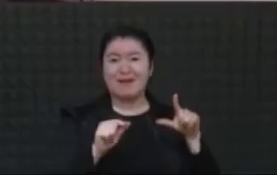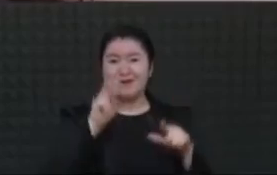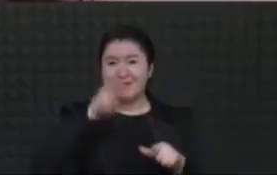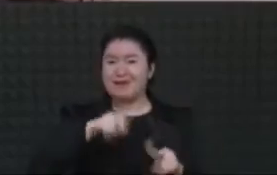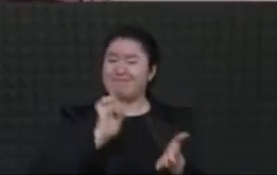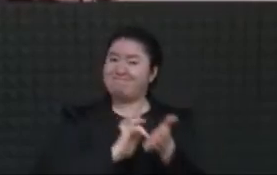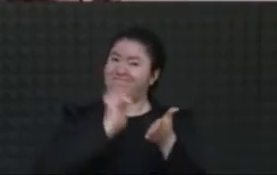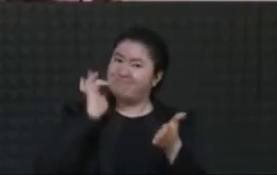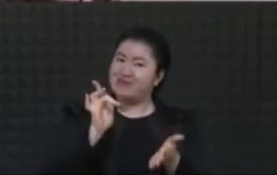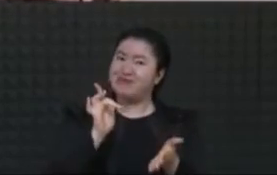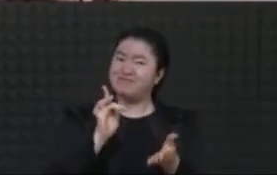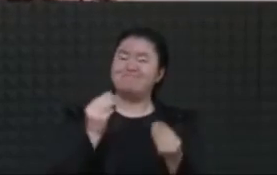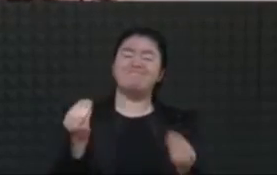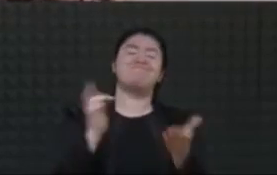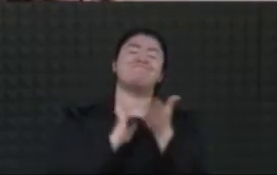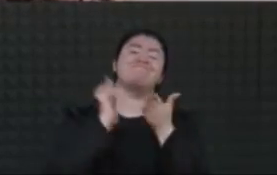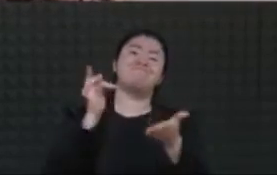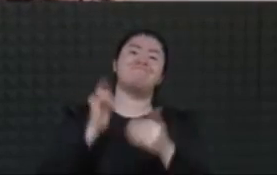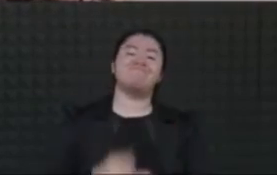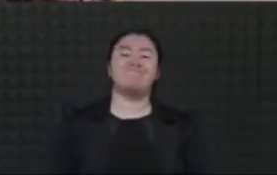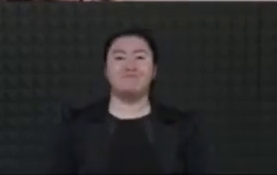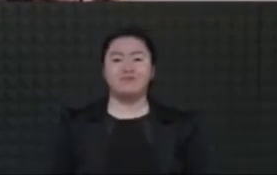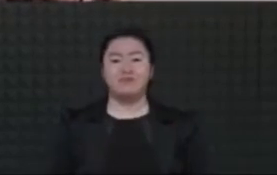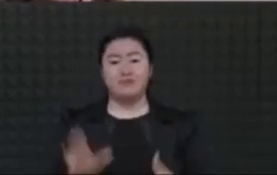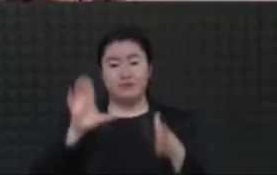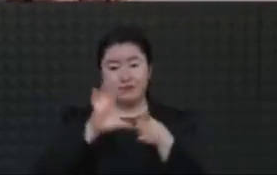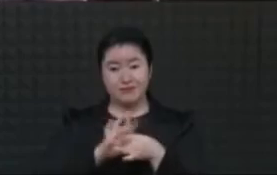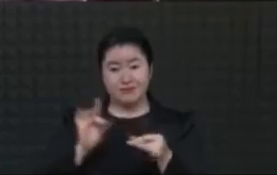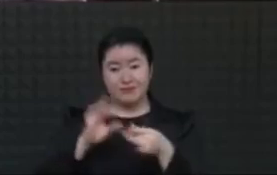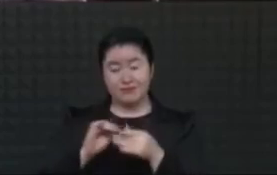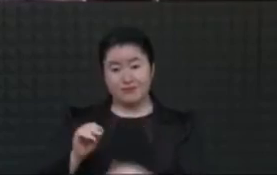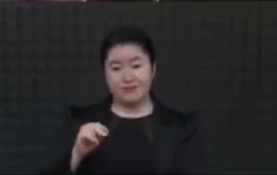Las palabras de la senadora Analilia Rivera Rivera.